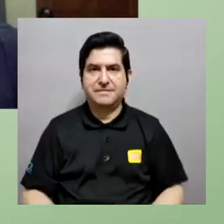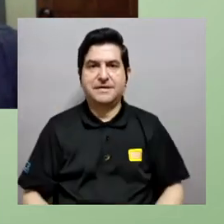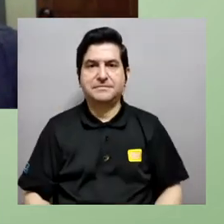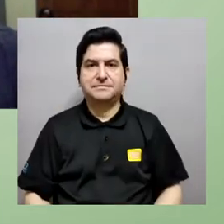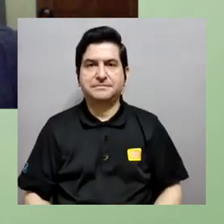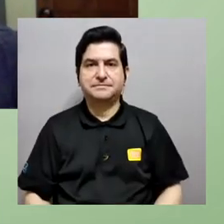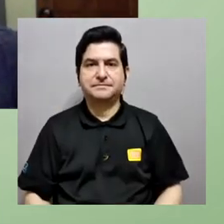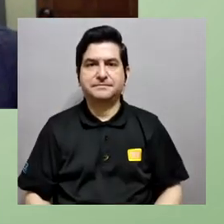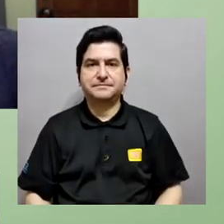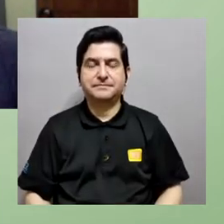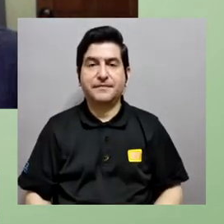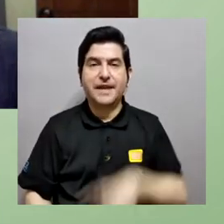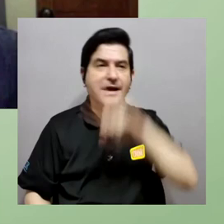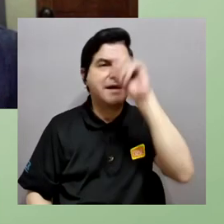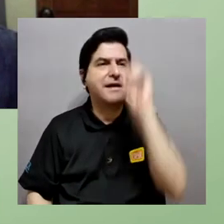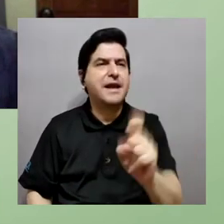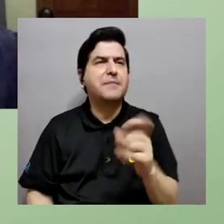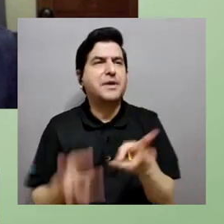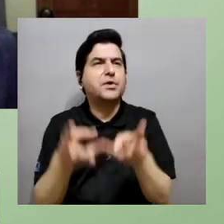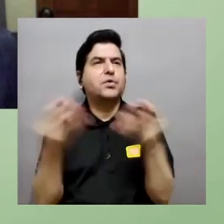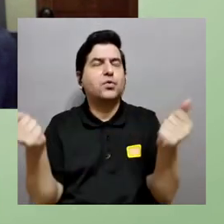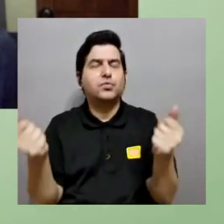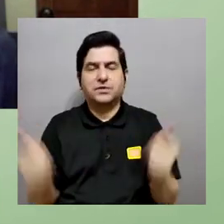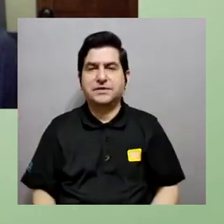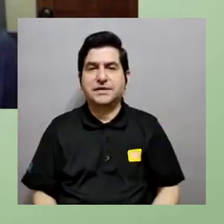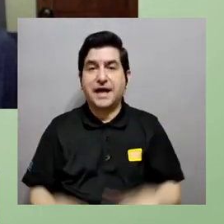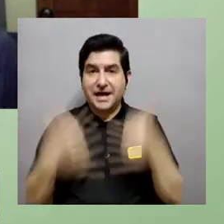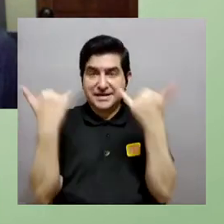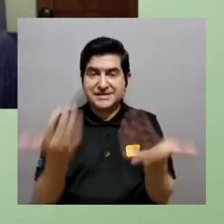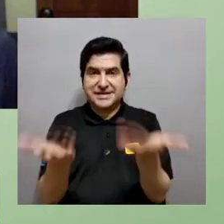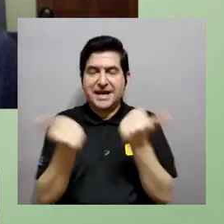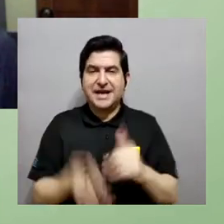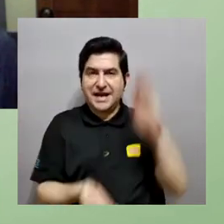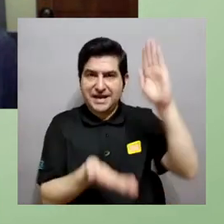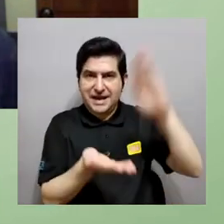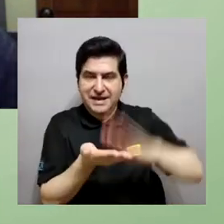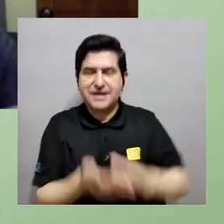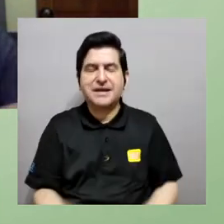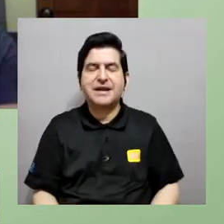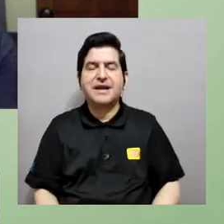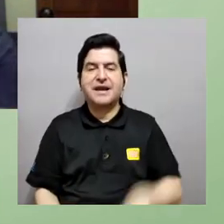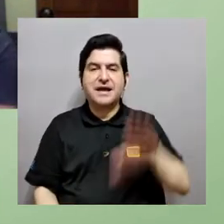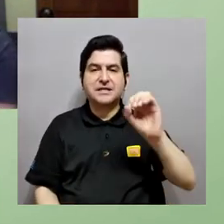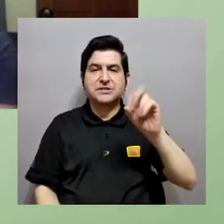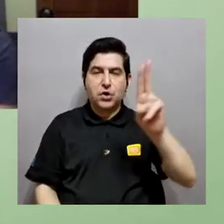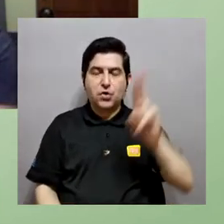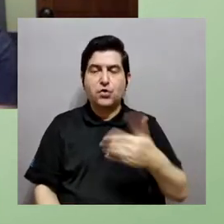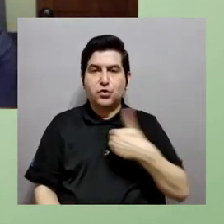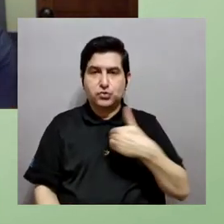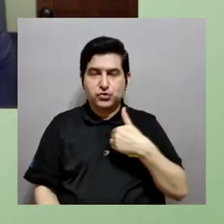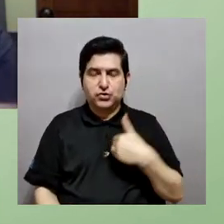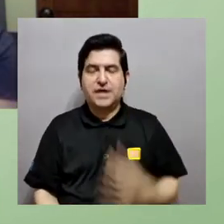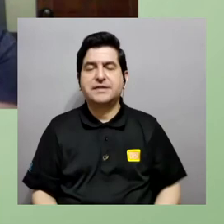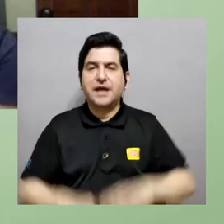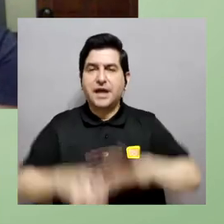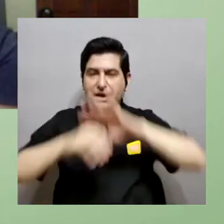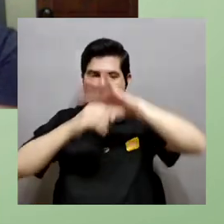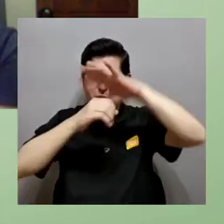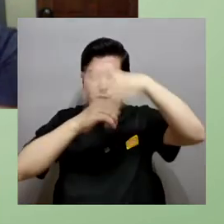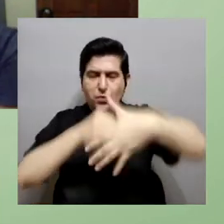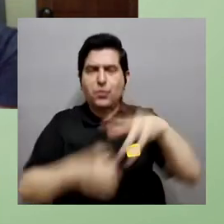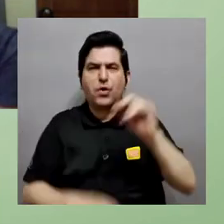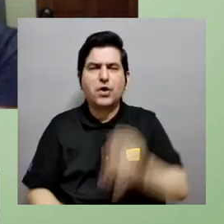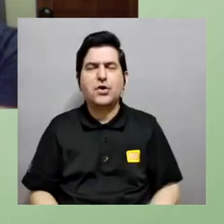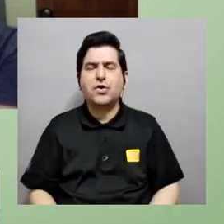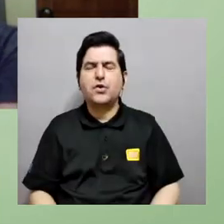emular esos procesos vivos entonces por ejemplo esa pregunta se podría solucionar una es que queremos disminuir la cantidad de